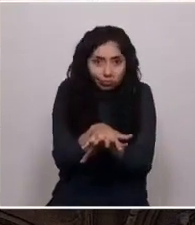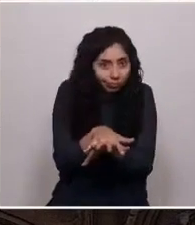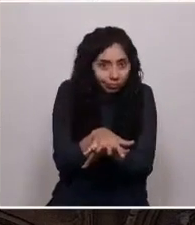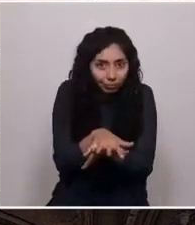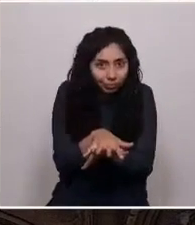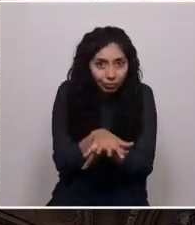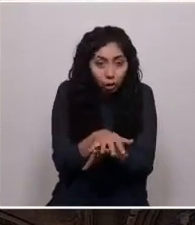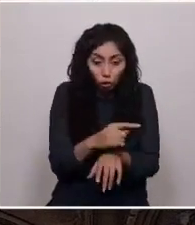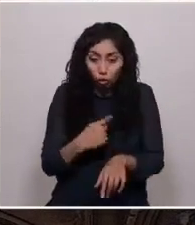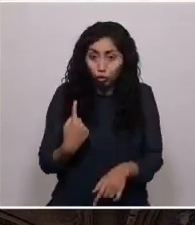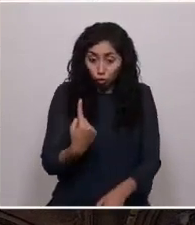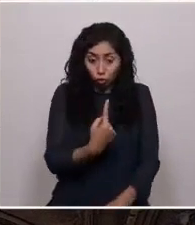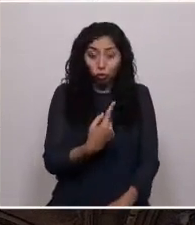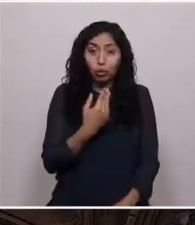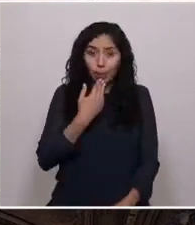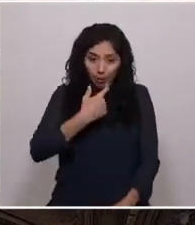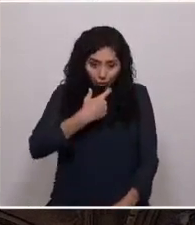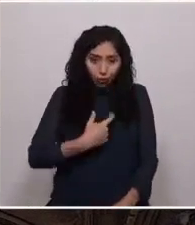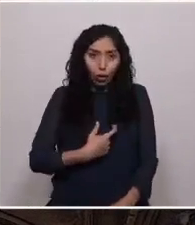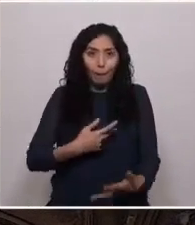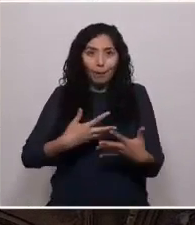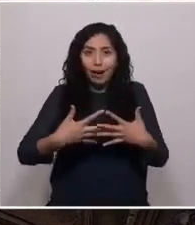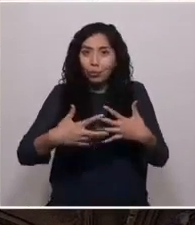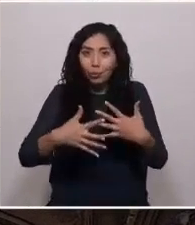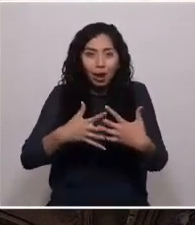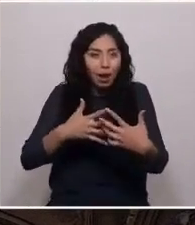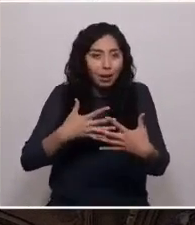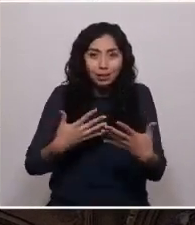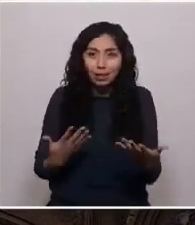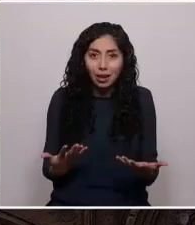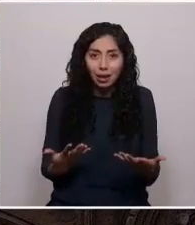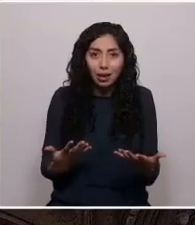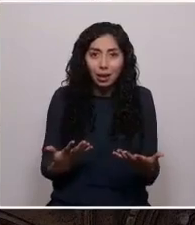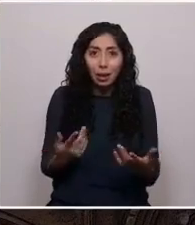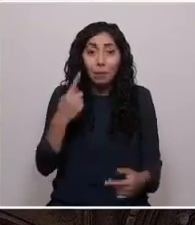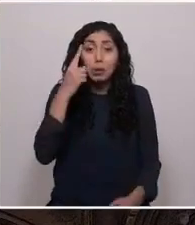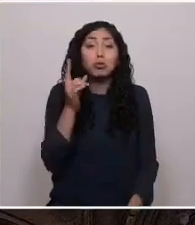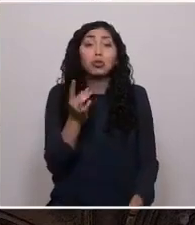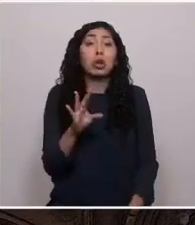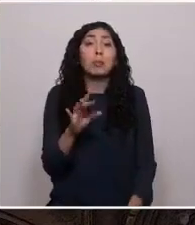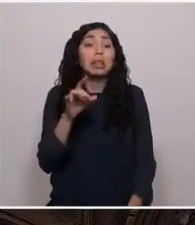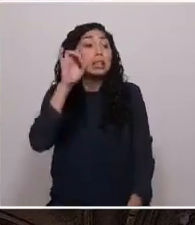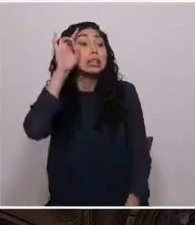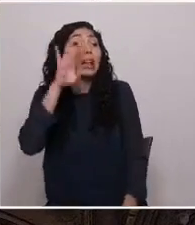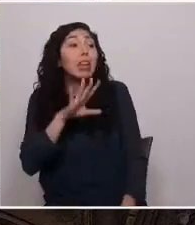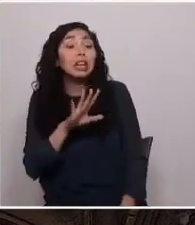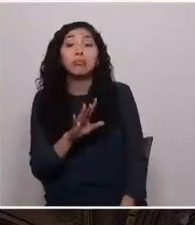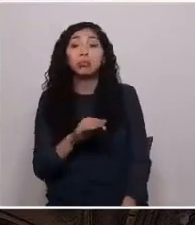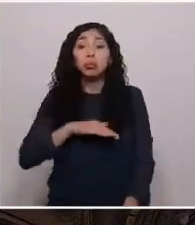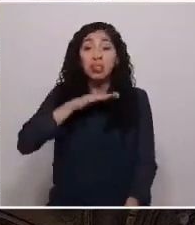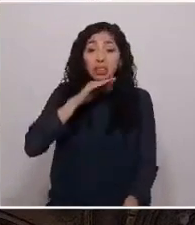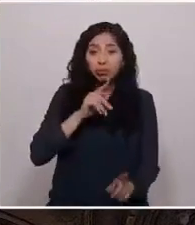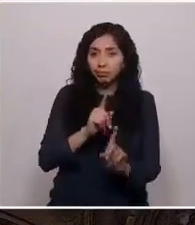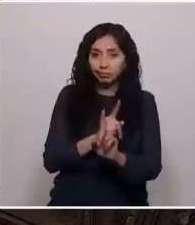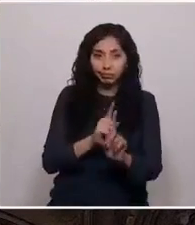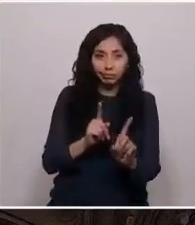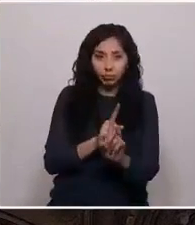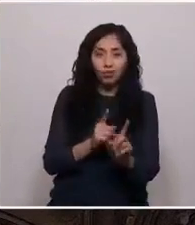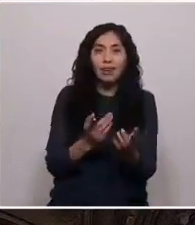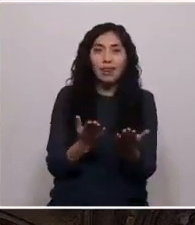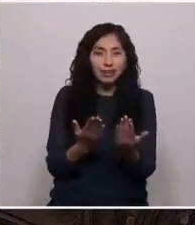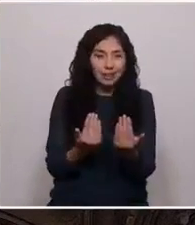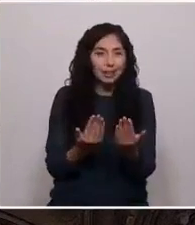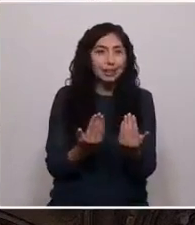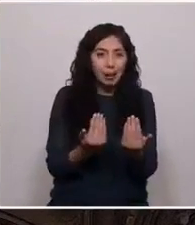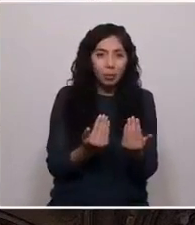naturaleza. Pero su solo reconocimiento no basta, es necesario impregnar a toda la